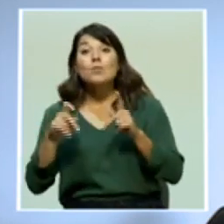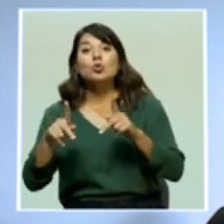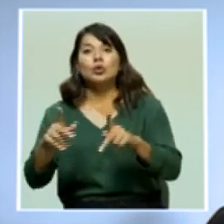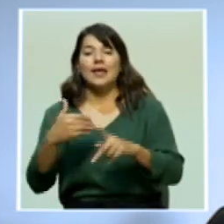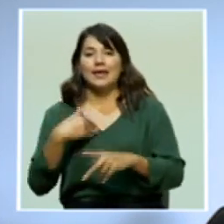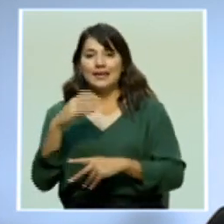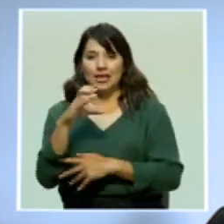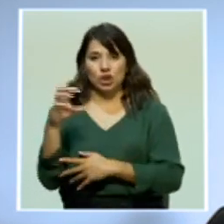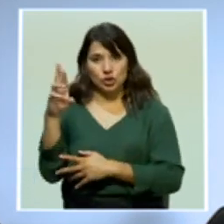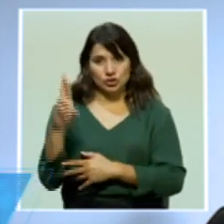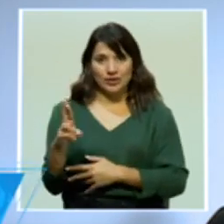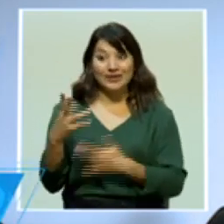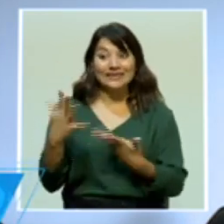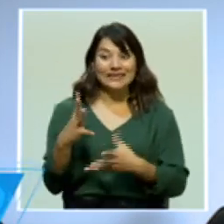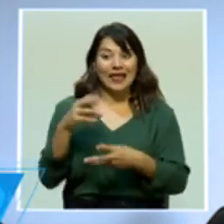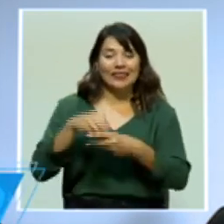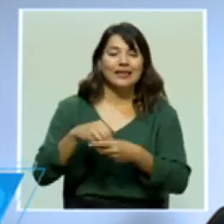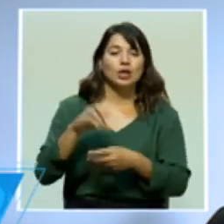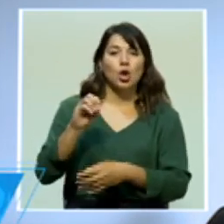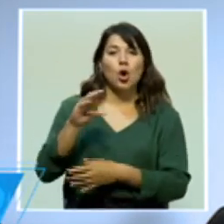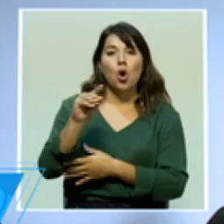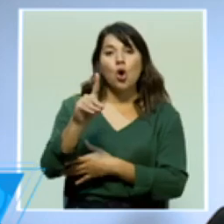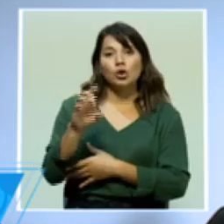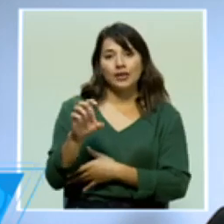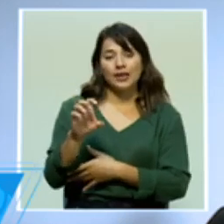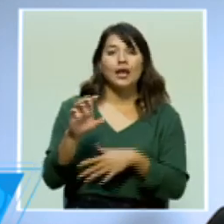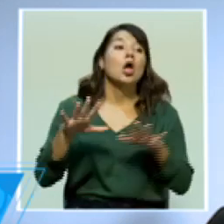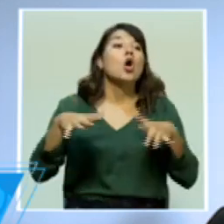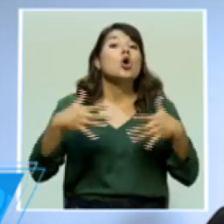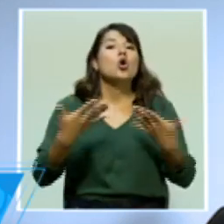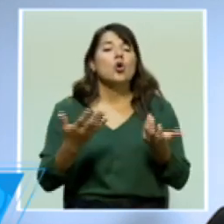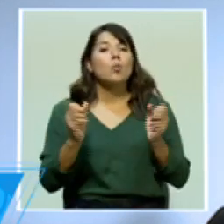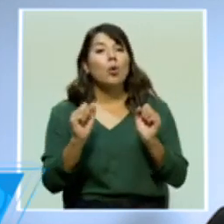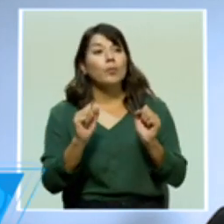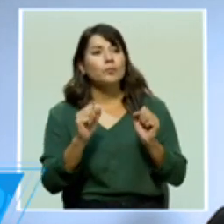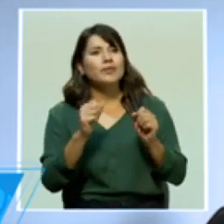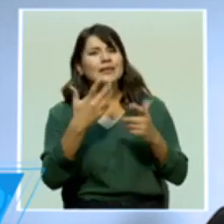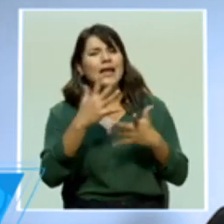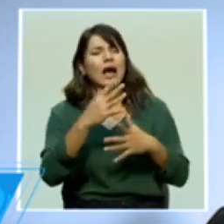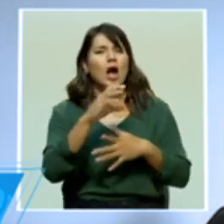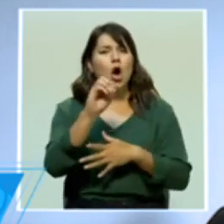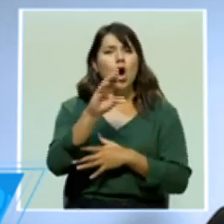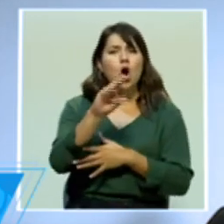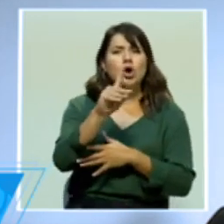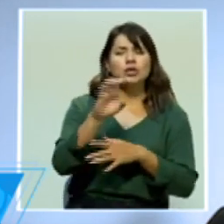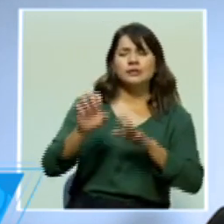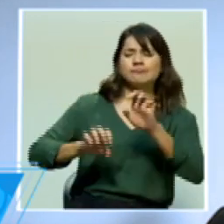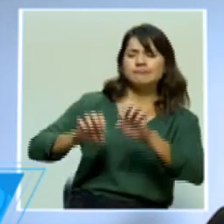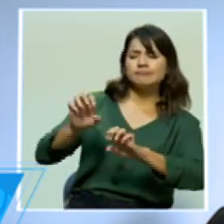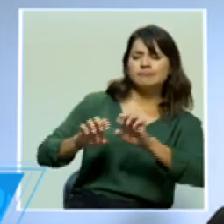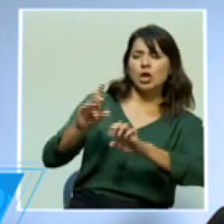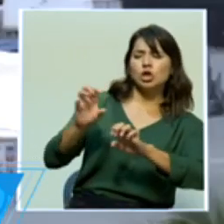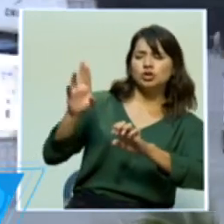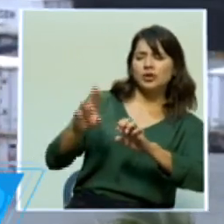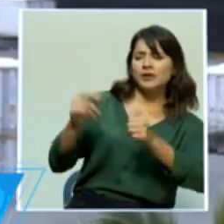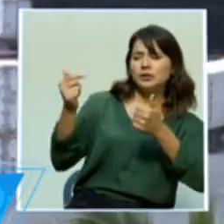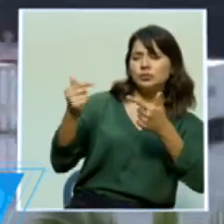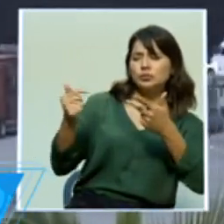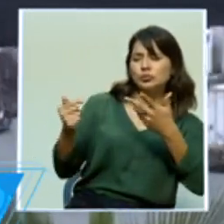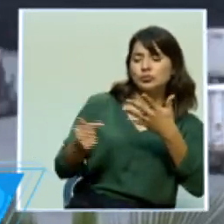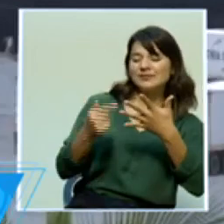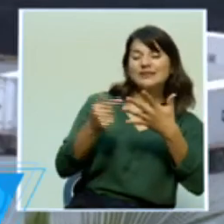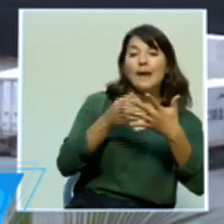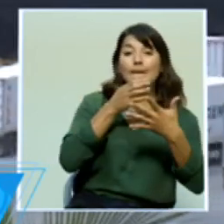implementar todas las recomendaciones que han salido del proceso de evaluación de Costa Rica ante este organismo. Y ahí tenemos la oportunidad de